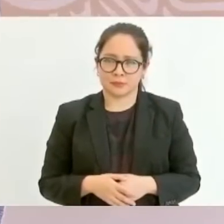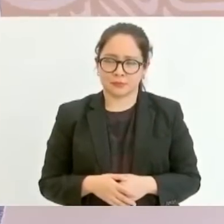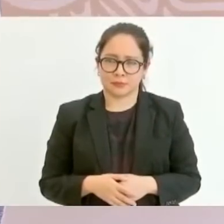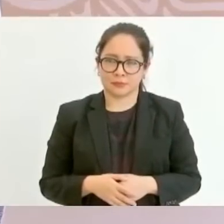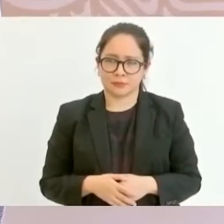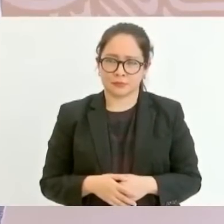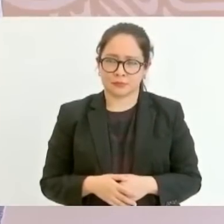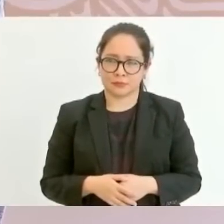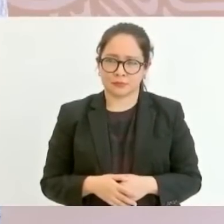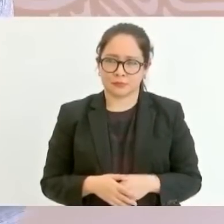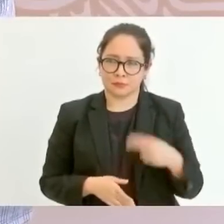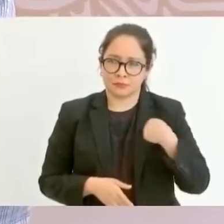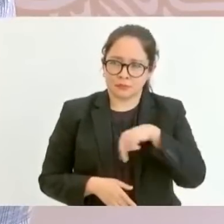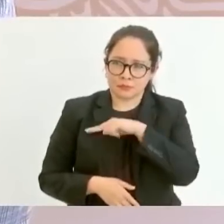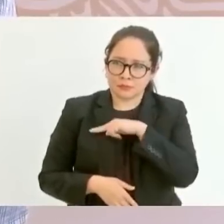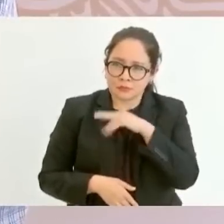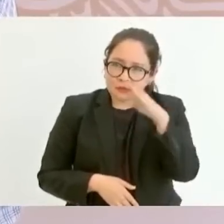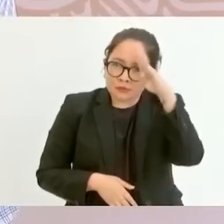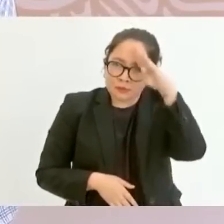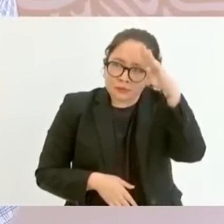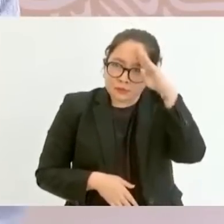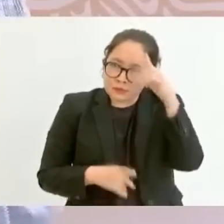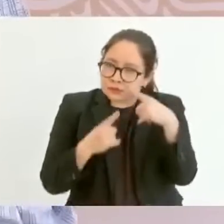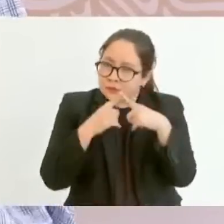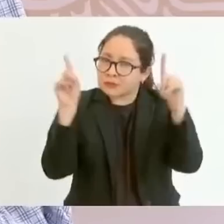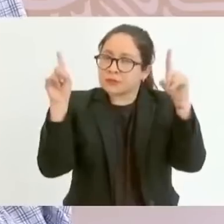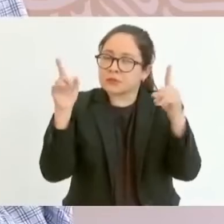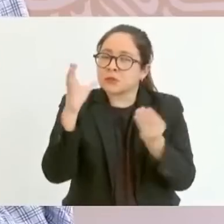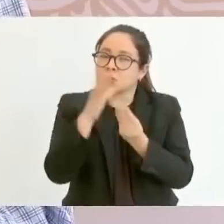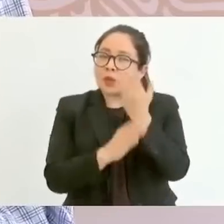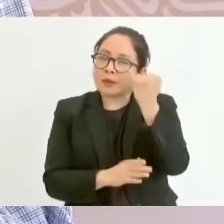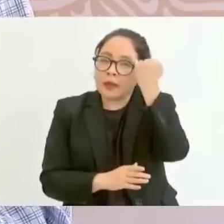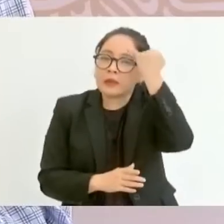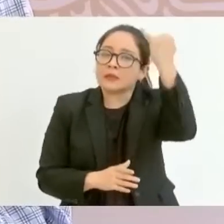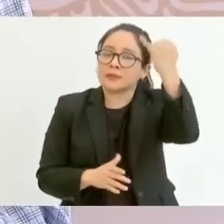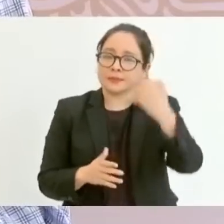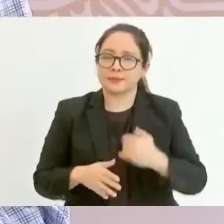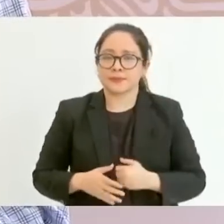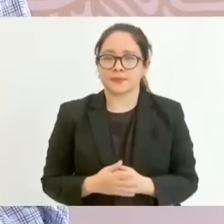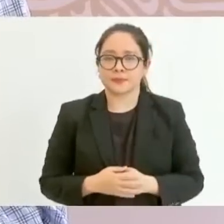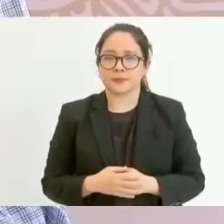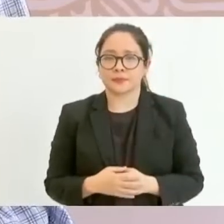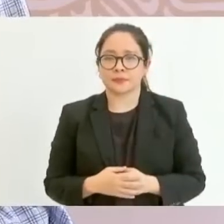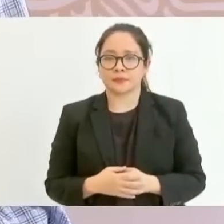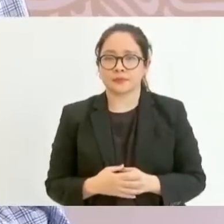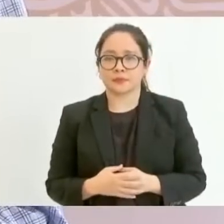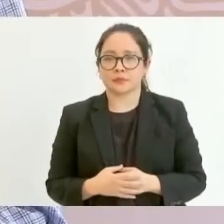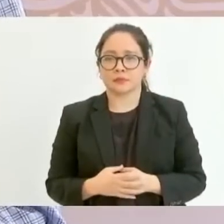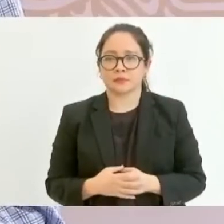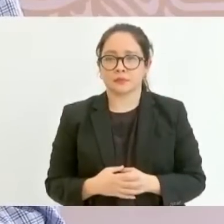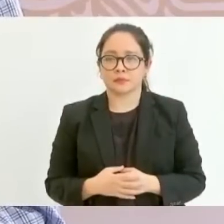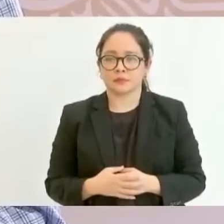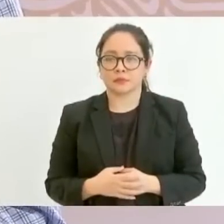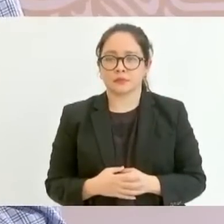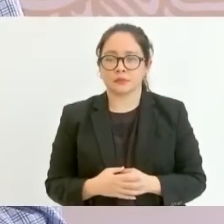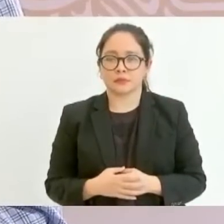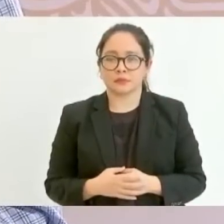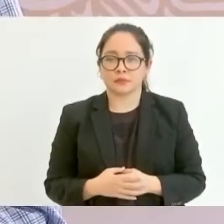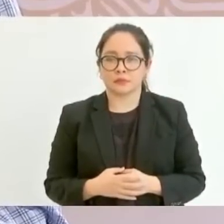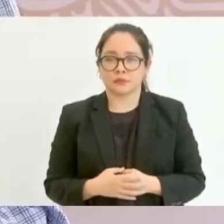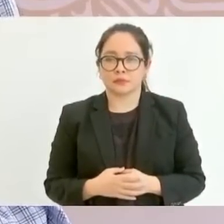un pensamiento distinto, una nueva filosofía. En que se